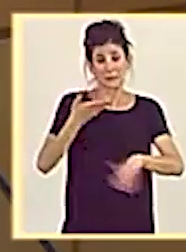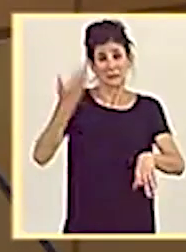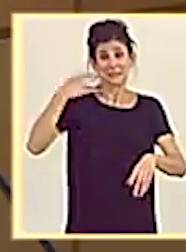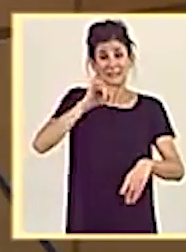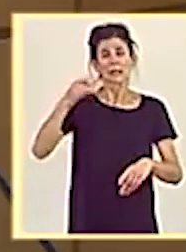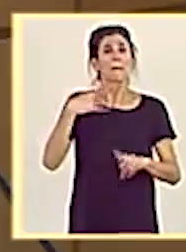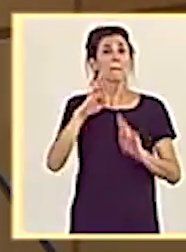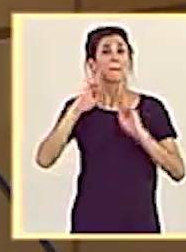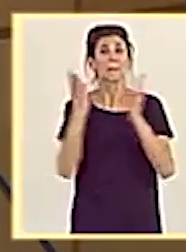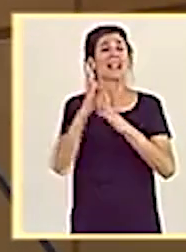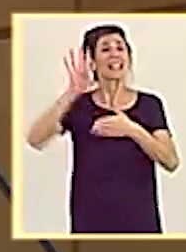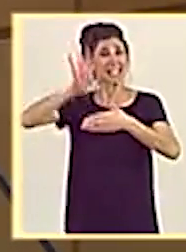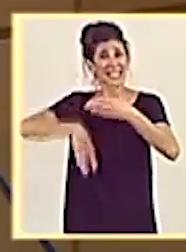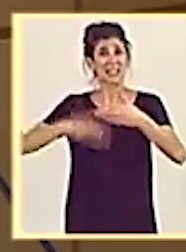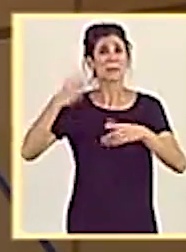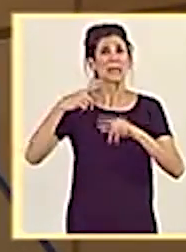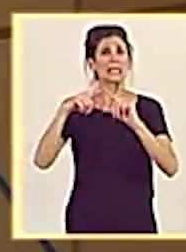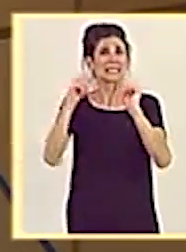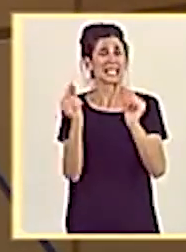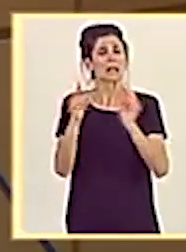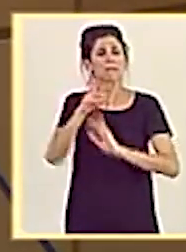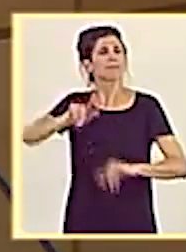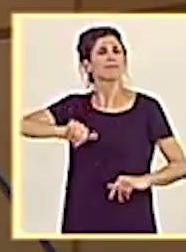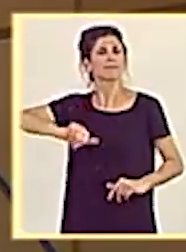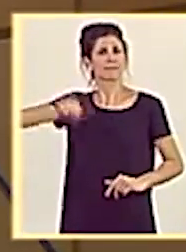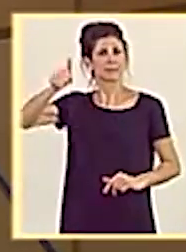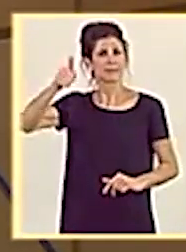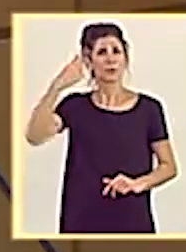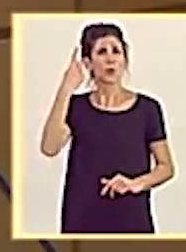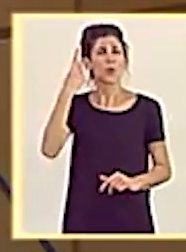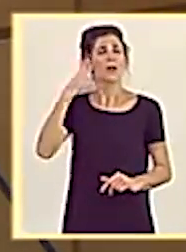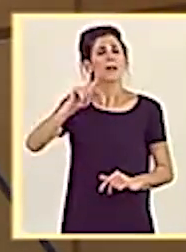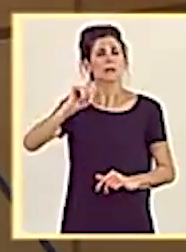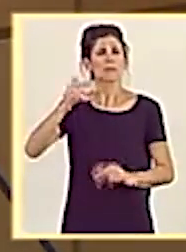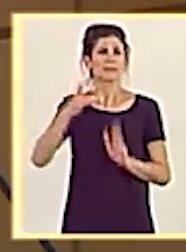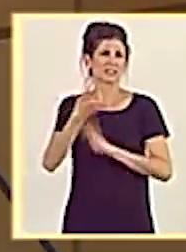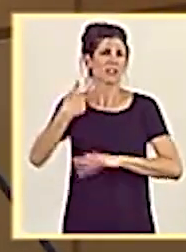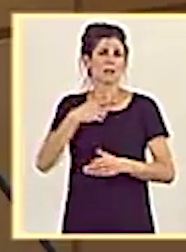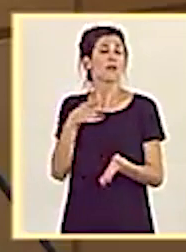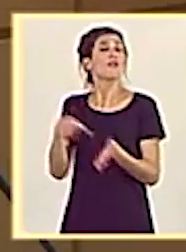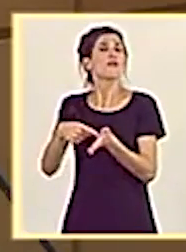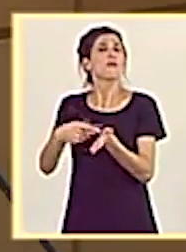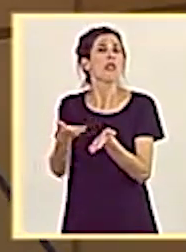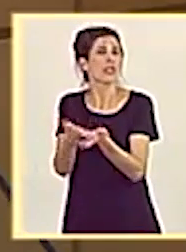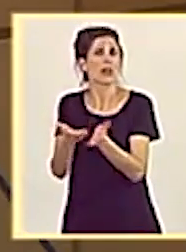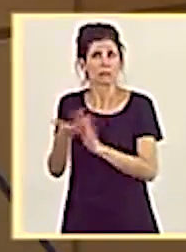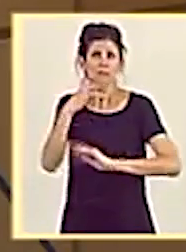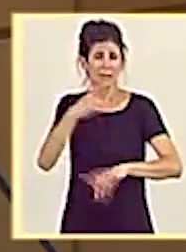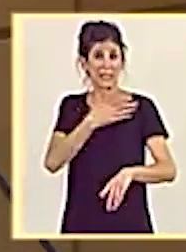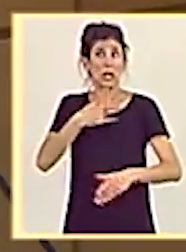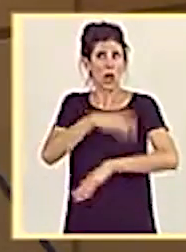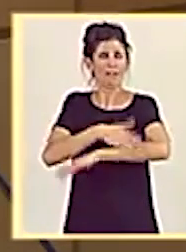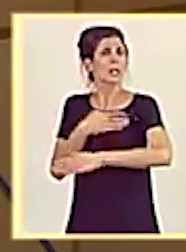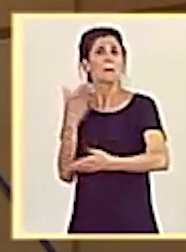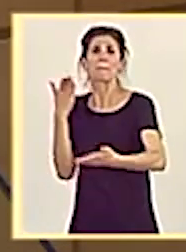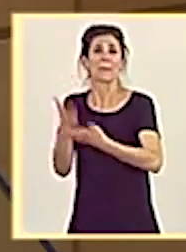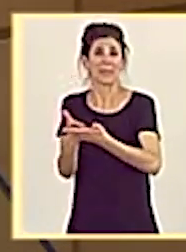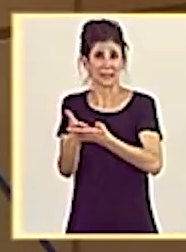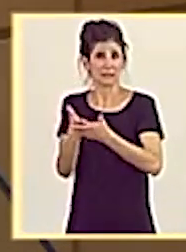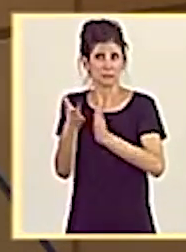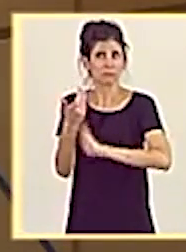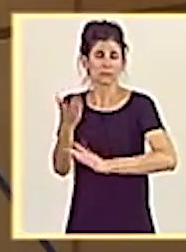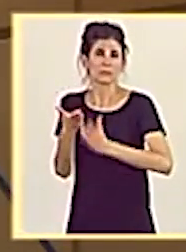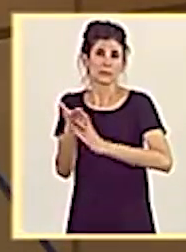Cataluña, a propuesta de Esquerra Republicana, aprobó una moción por unanimidad que pedía, que demandaba al Gobierno español